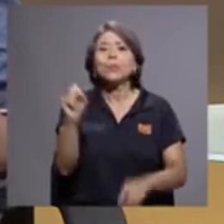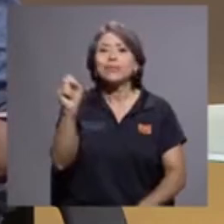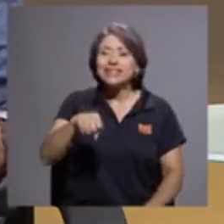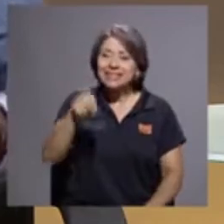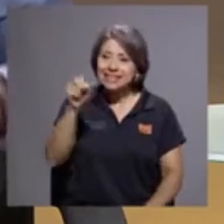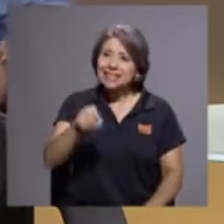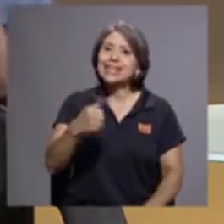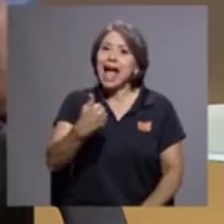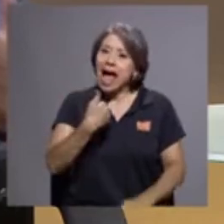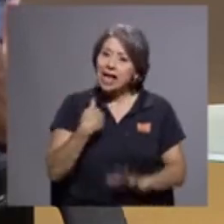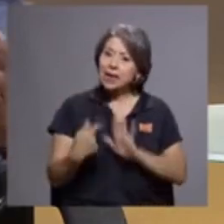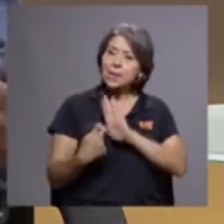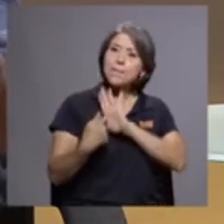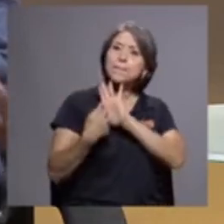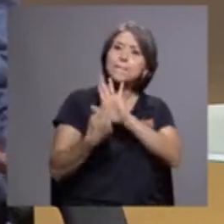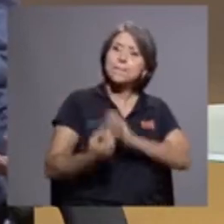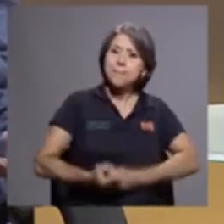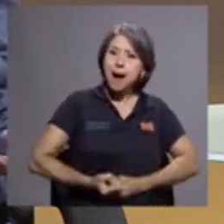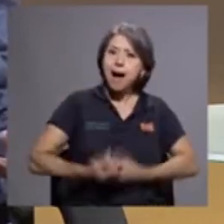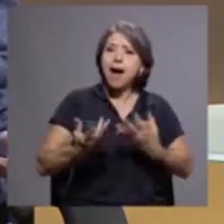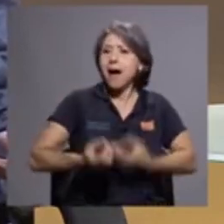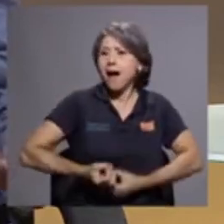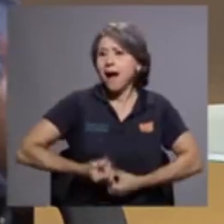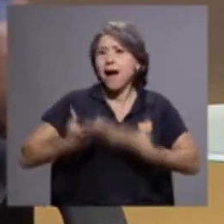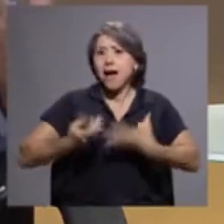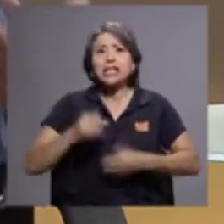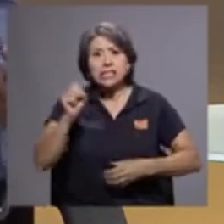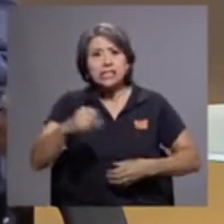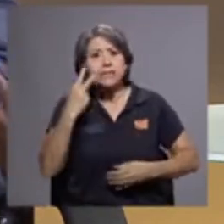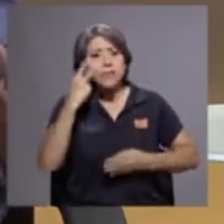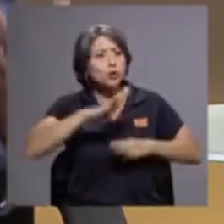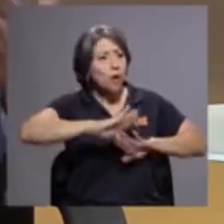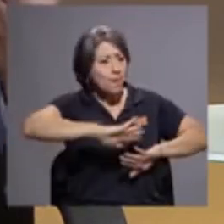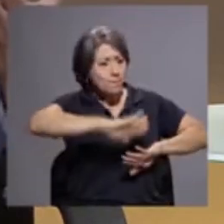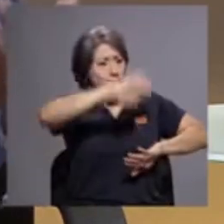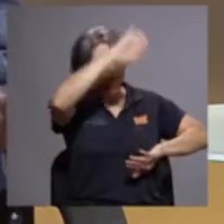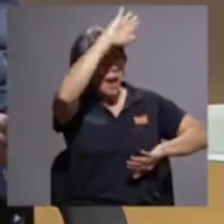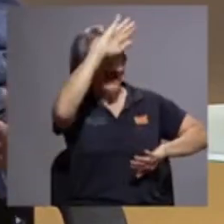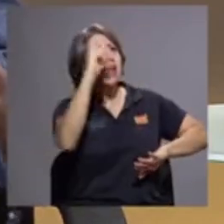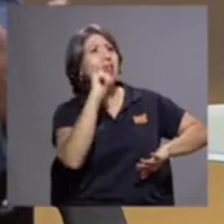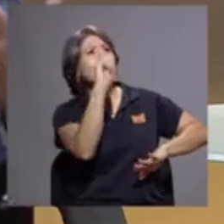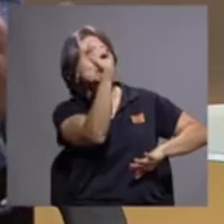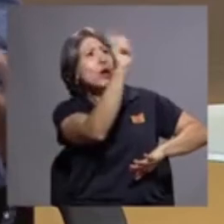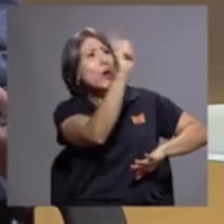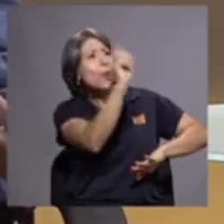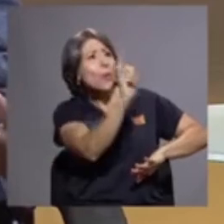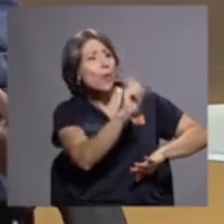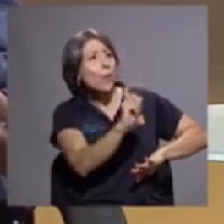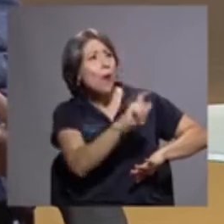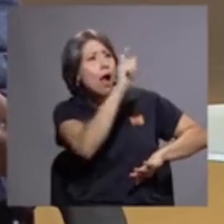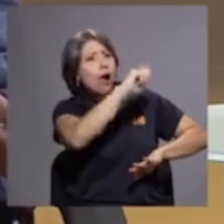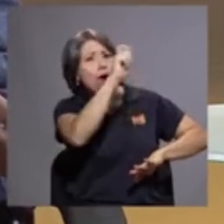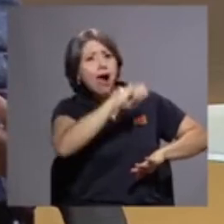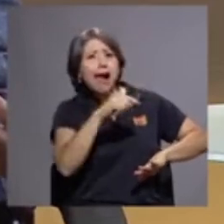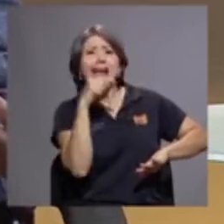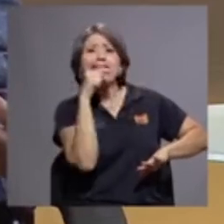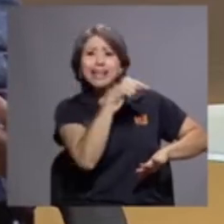manifestación, o sea, hay expresiones en las paredes. Esas paredes gritan, lloran,